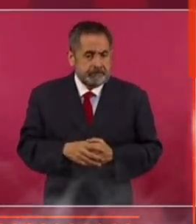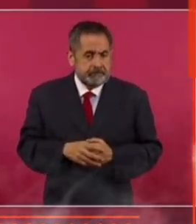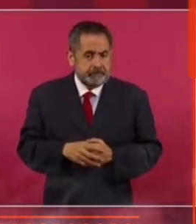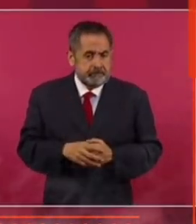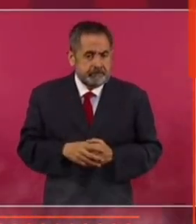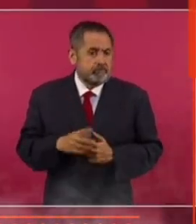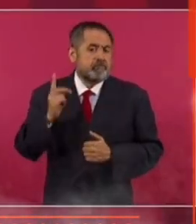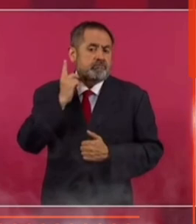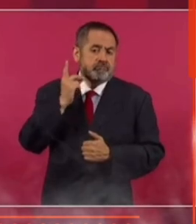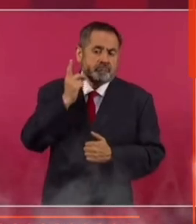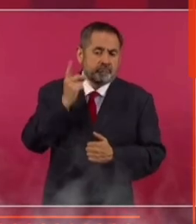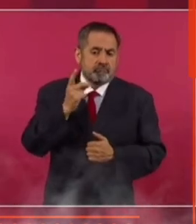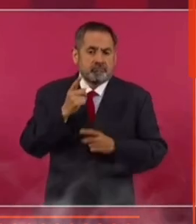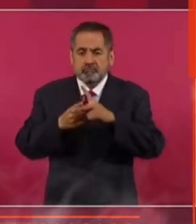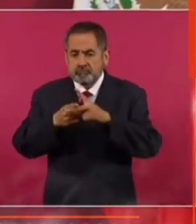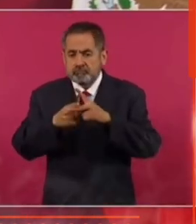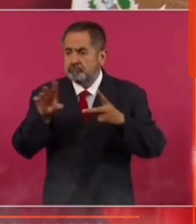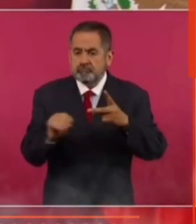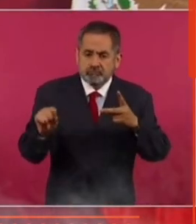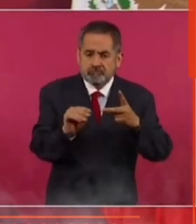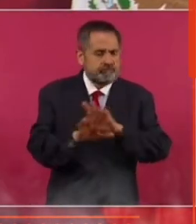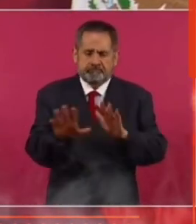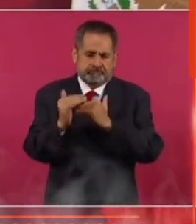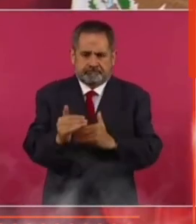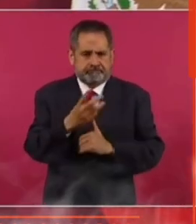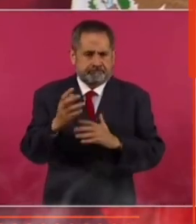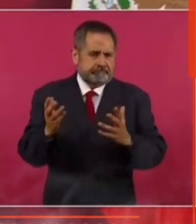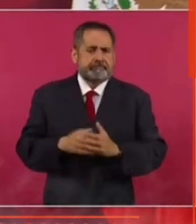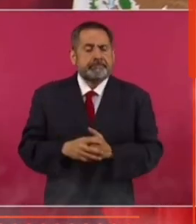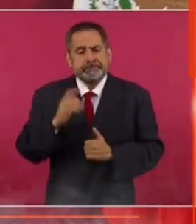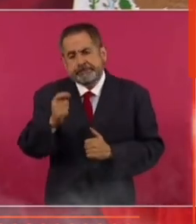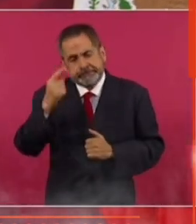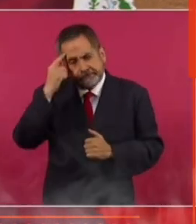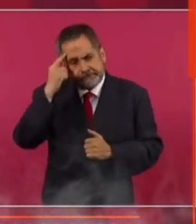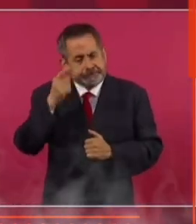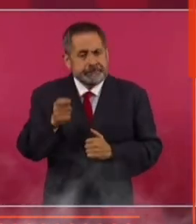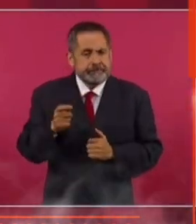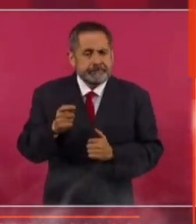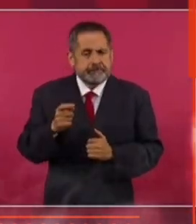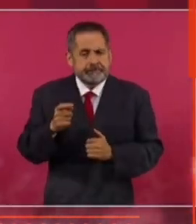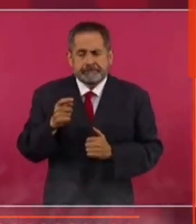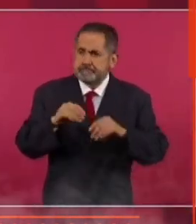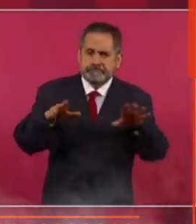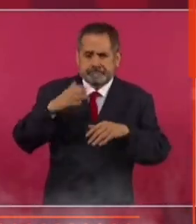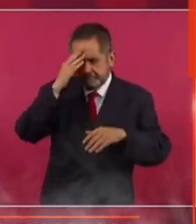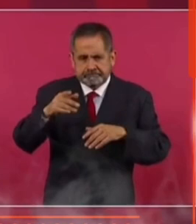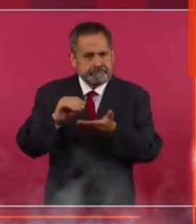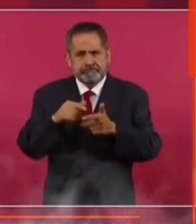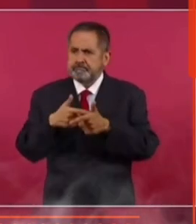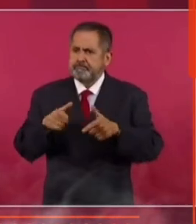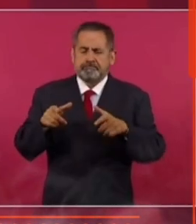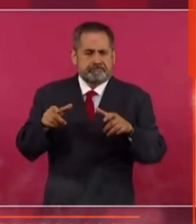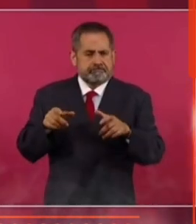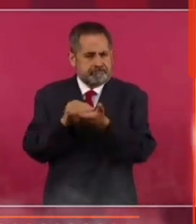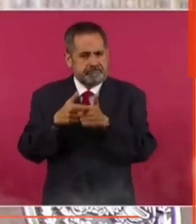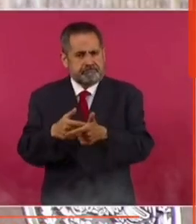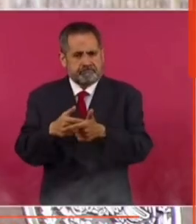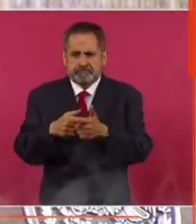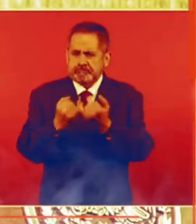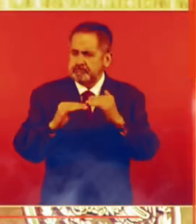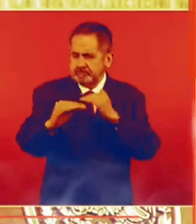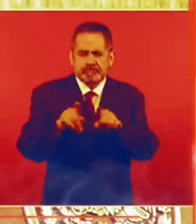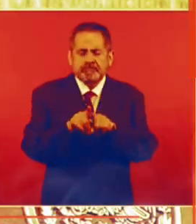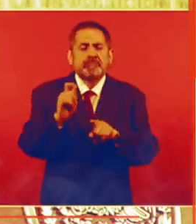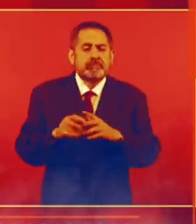diputados primordiales, que solo exista para que se pueda mantener en forma